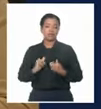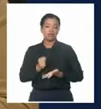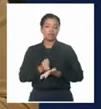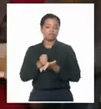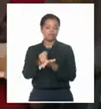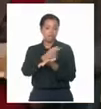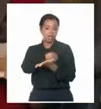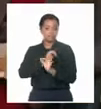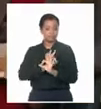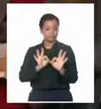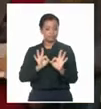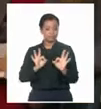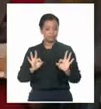Indira Román, Canal Cubano de Noticias.